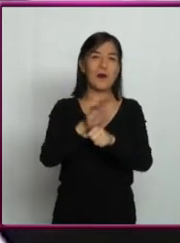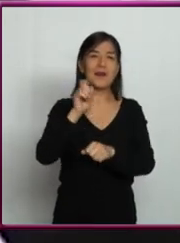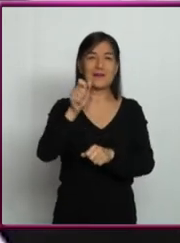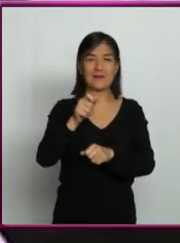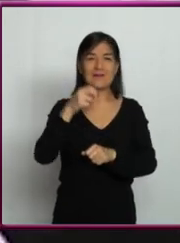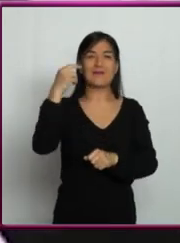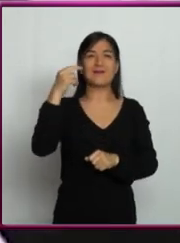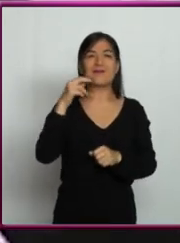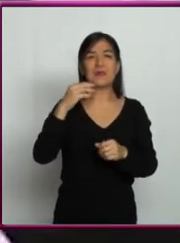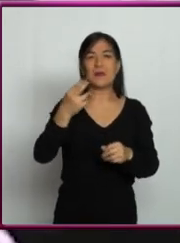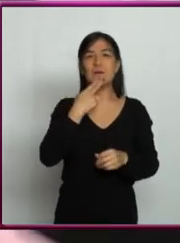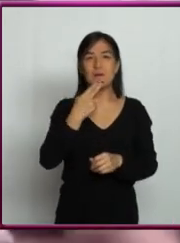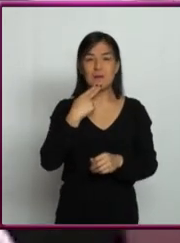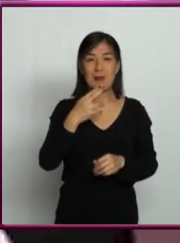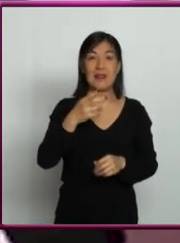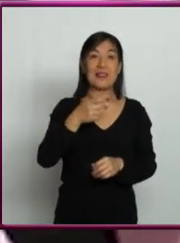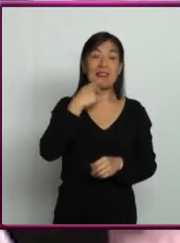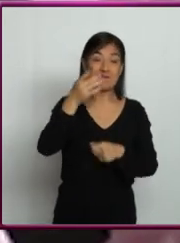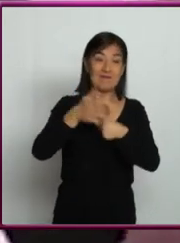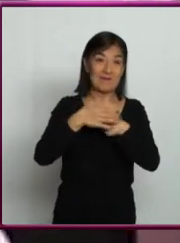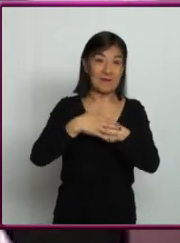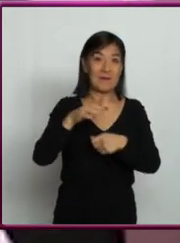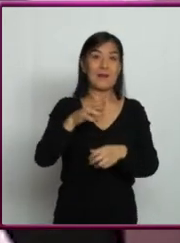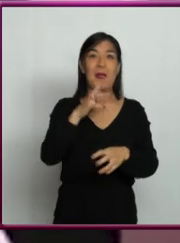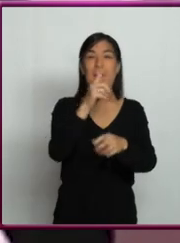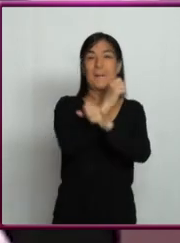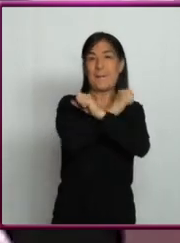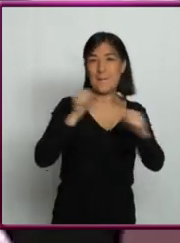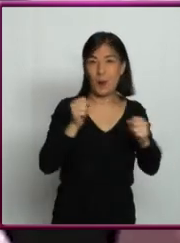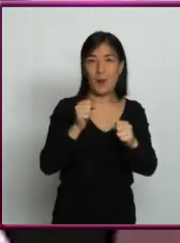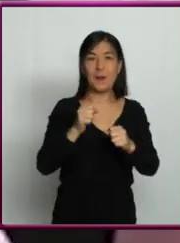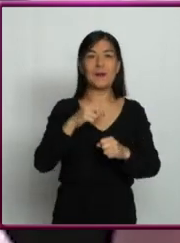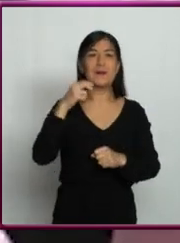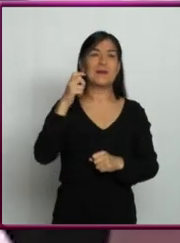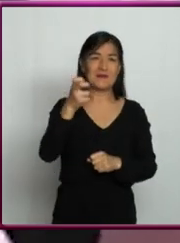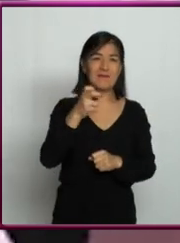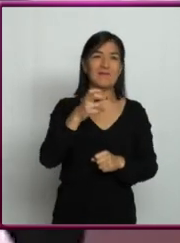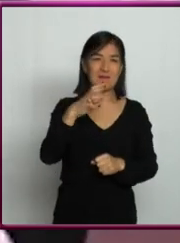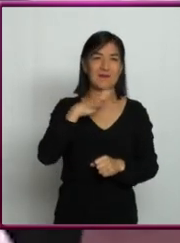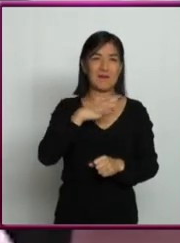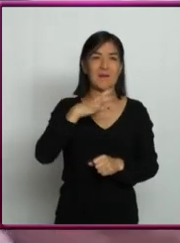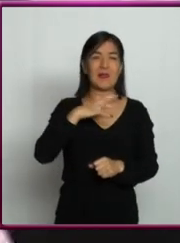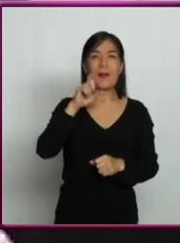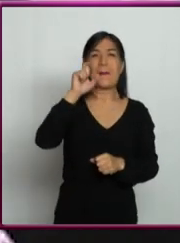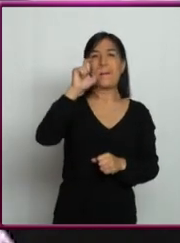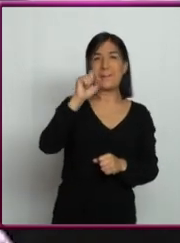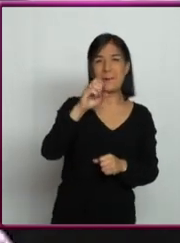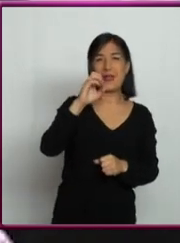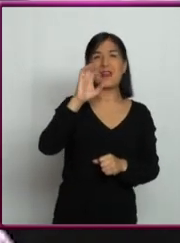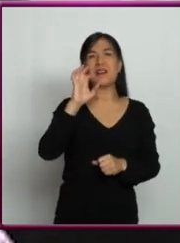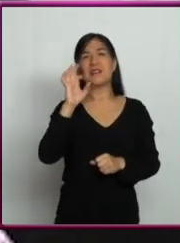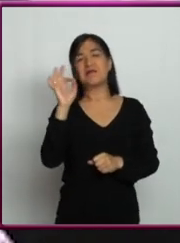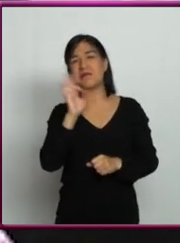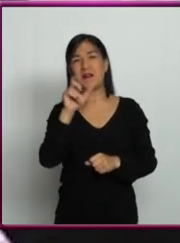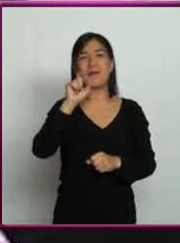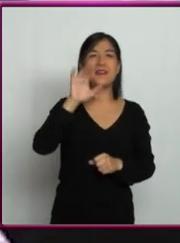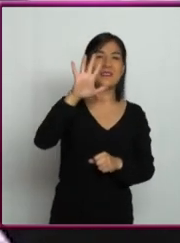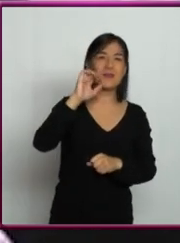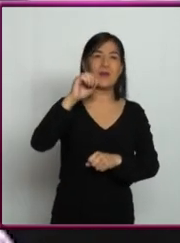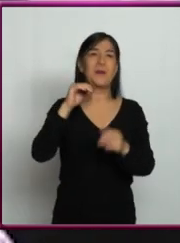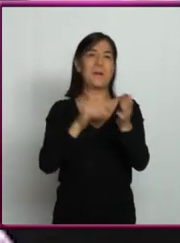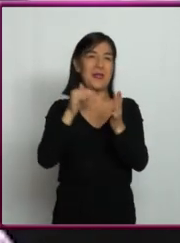Betelgeuse, que dice que va a explotar en supernova. Esta debe tener como 20, 25 millones de años.